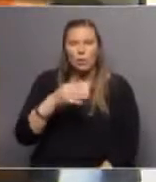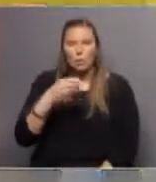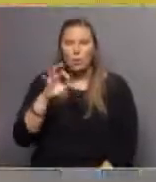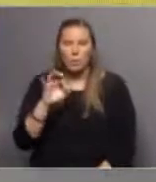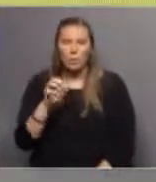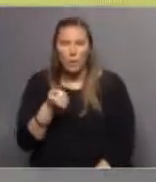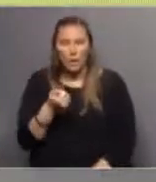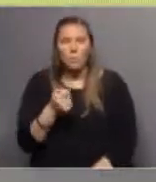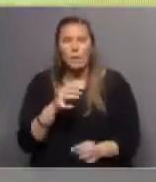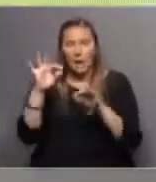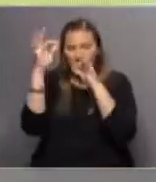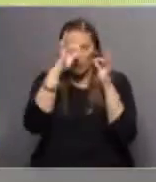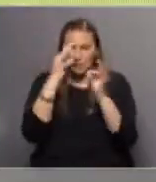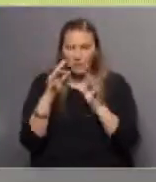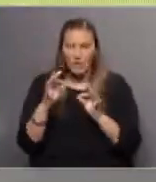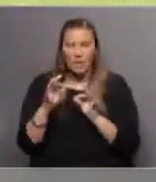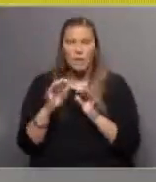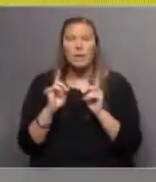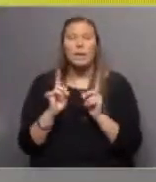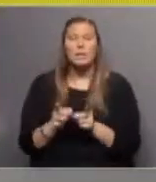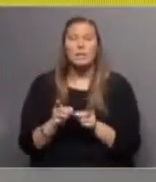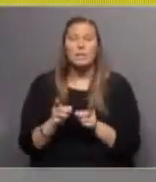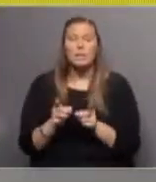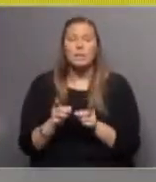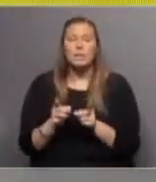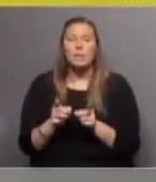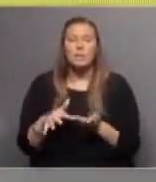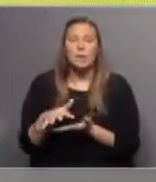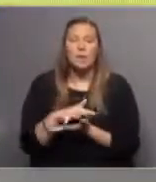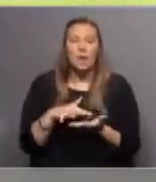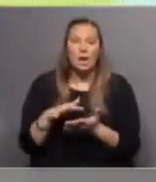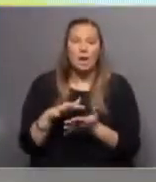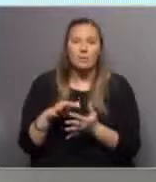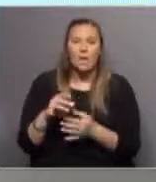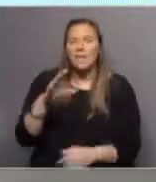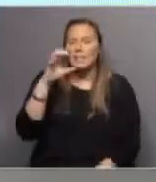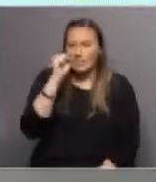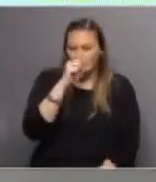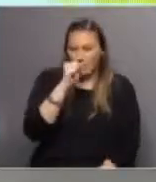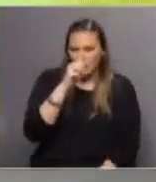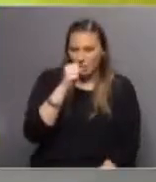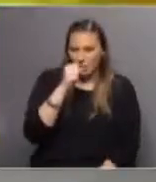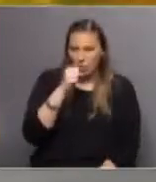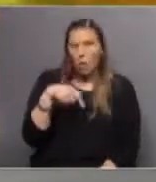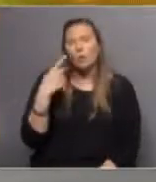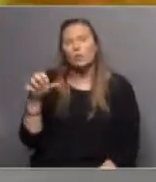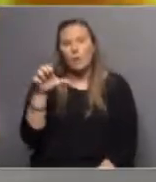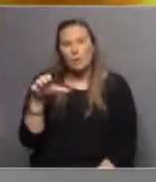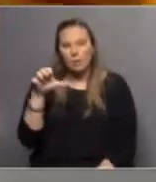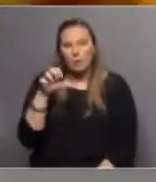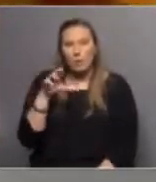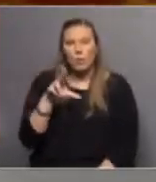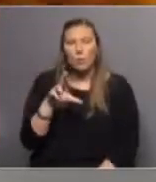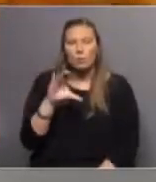cosmética. Y después están, y también es en el área de las esencias de cítricos, otra empresa que se llama